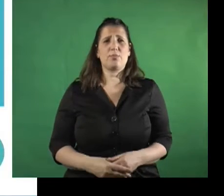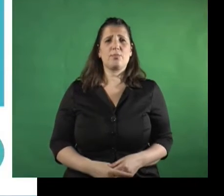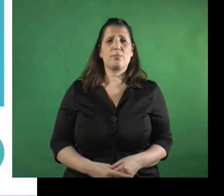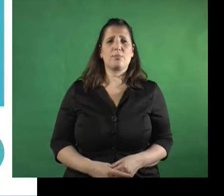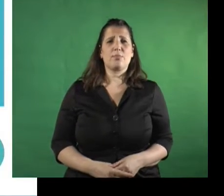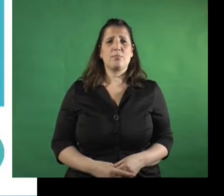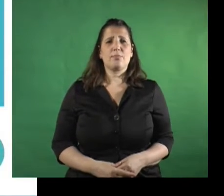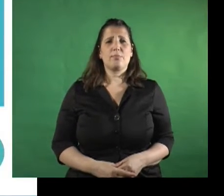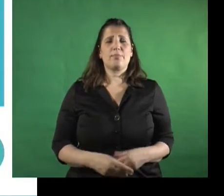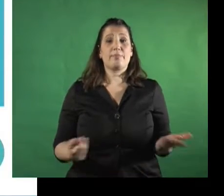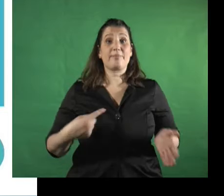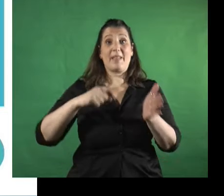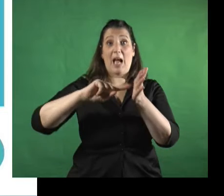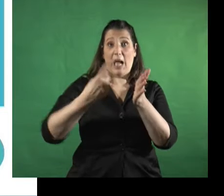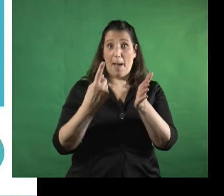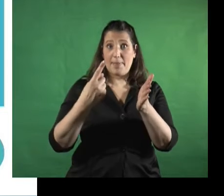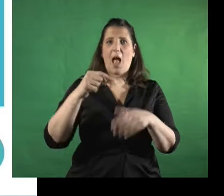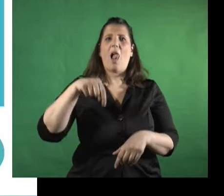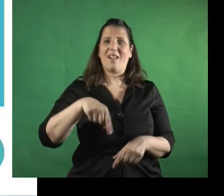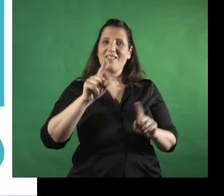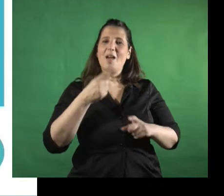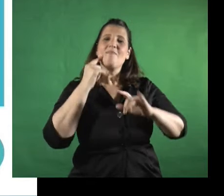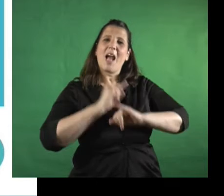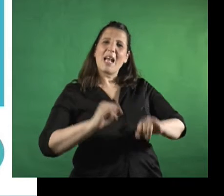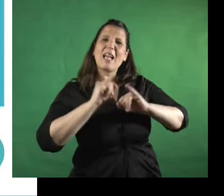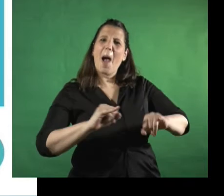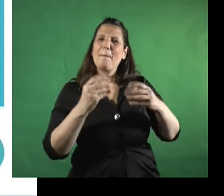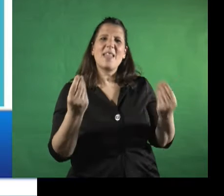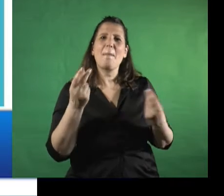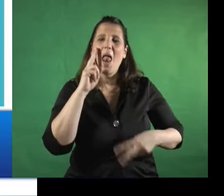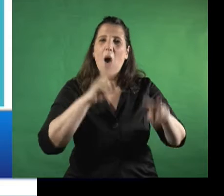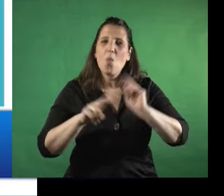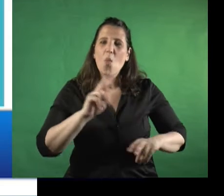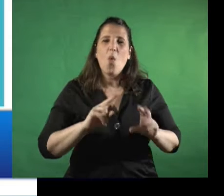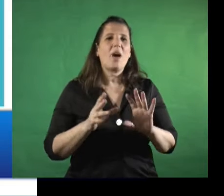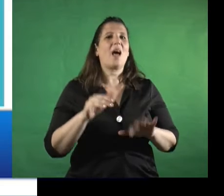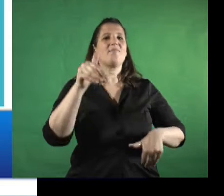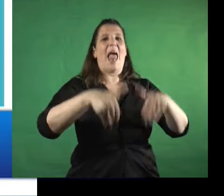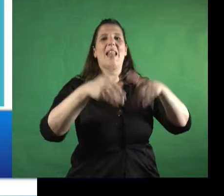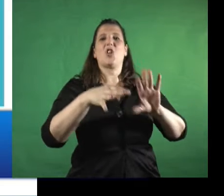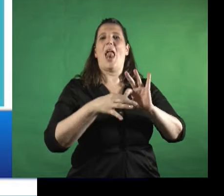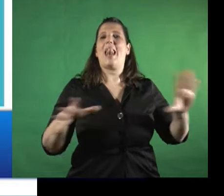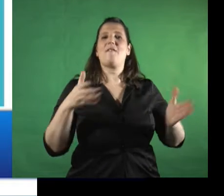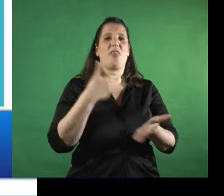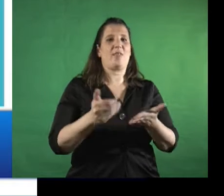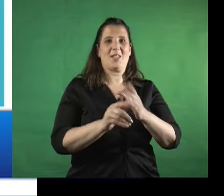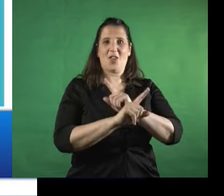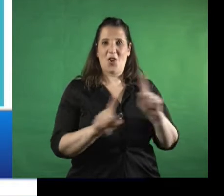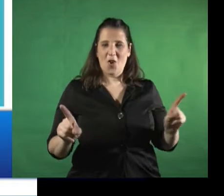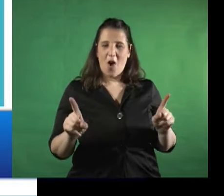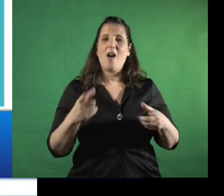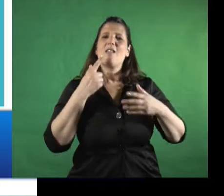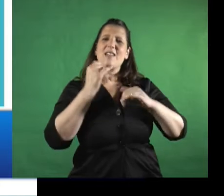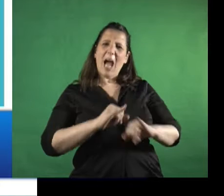CABA. Campañas, elecciones libres de discriminación. Llevamos nuestra campaña federal Elecciones Libres de